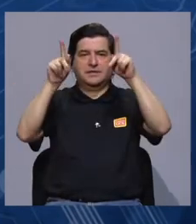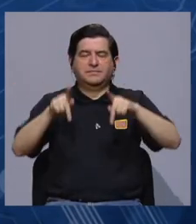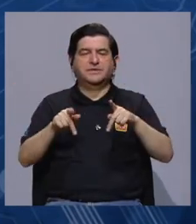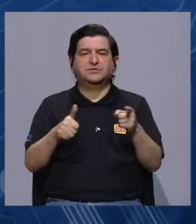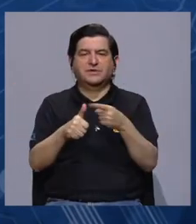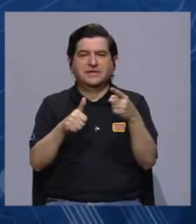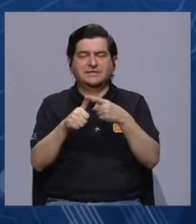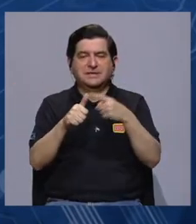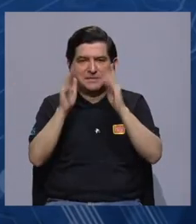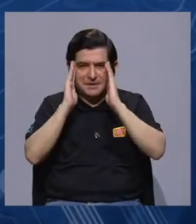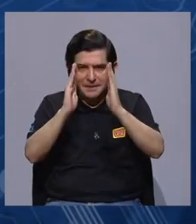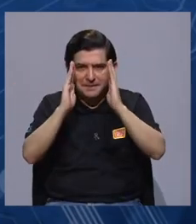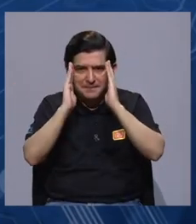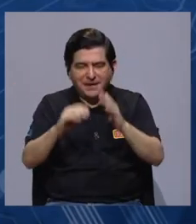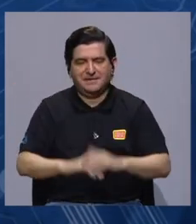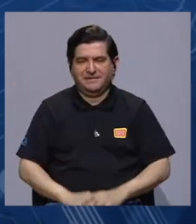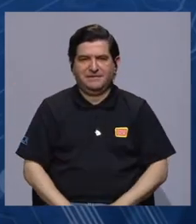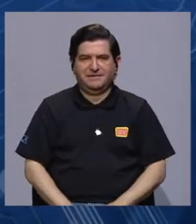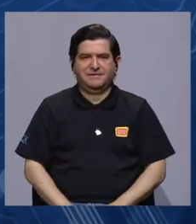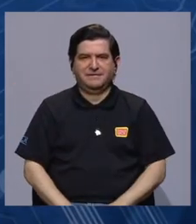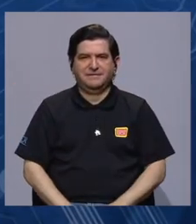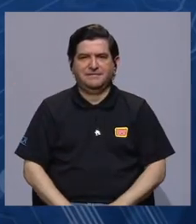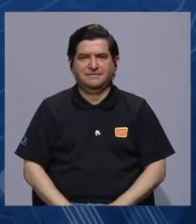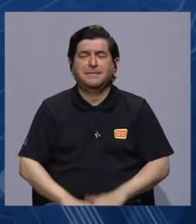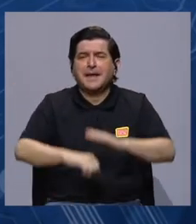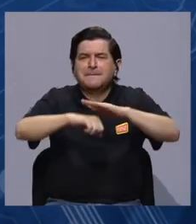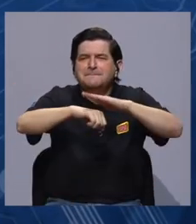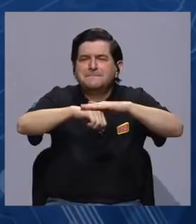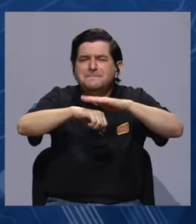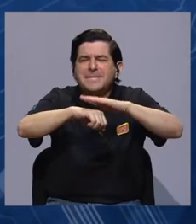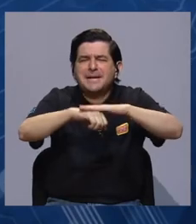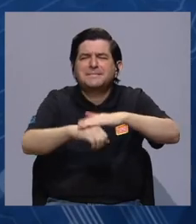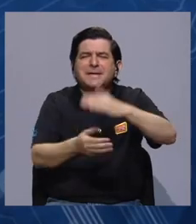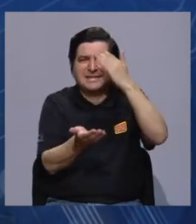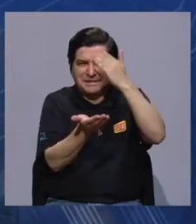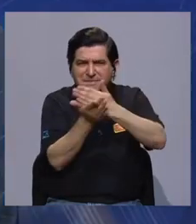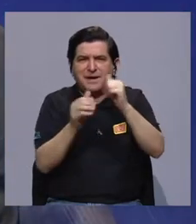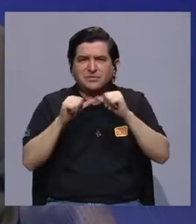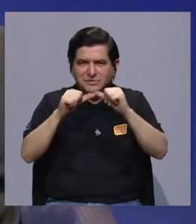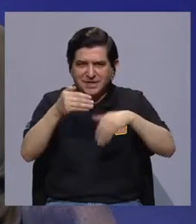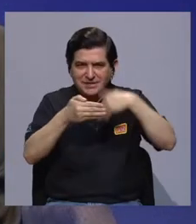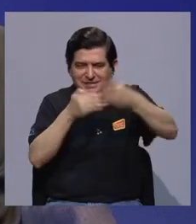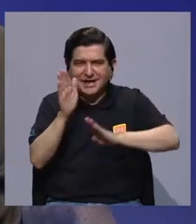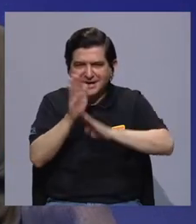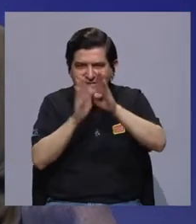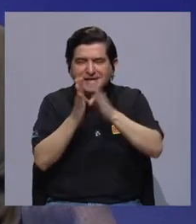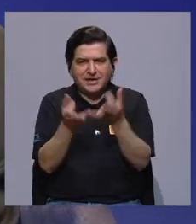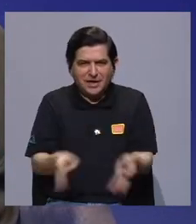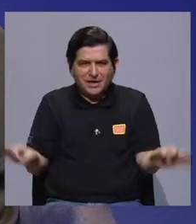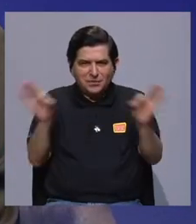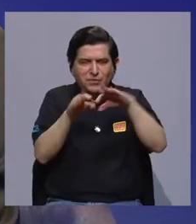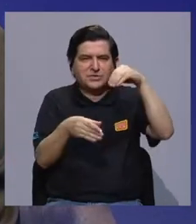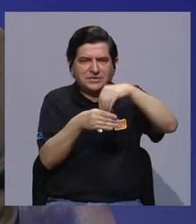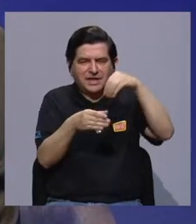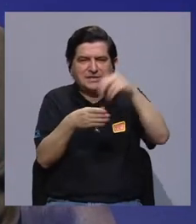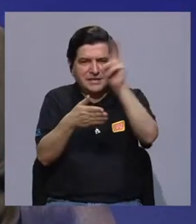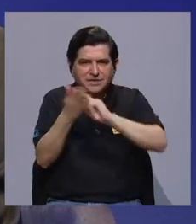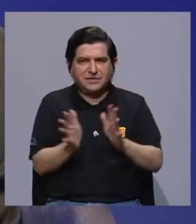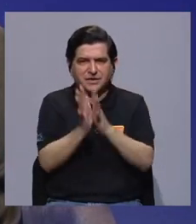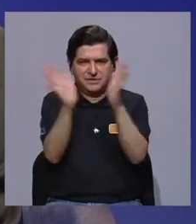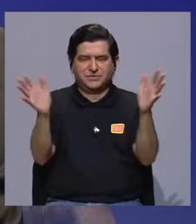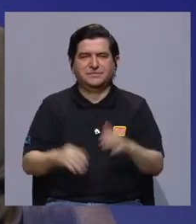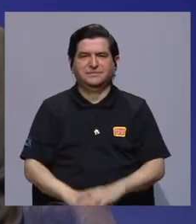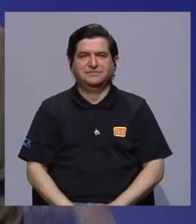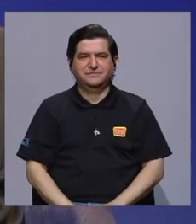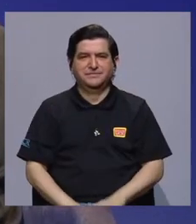personal de primera línea. Sí, permíteme hacer una pausa y ya continuamos desarrollando este importante aporte a las